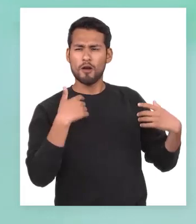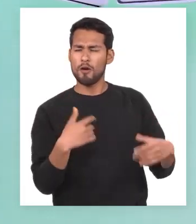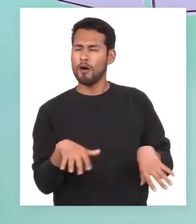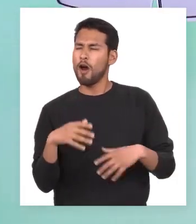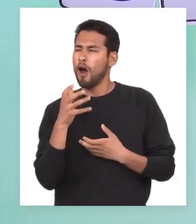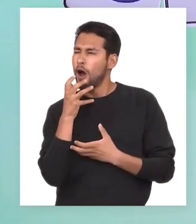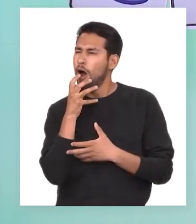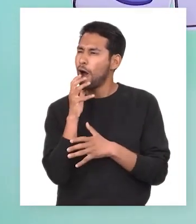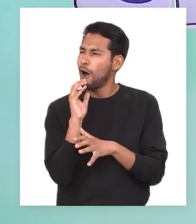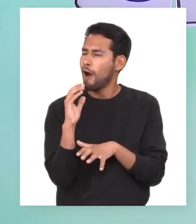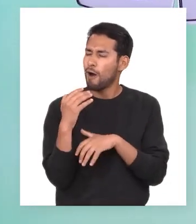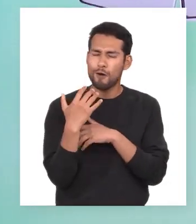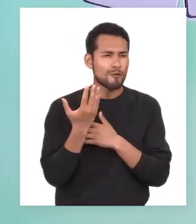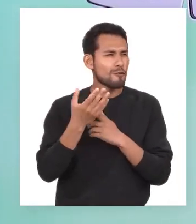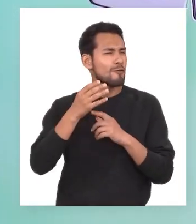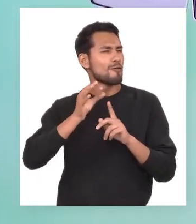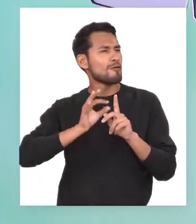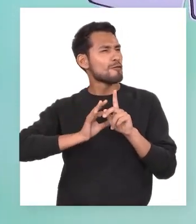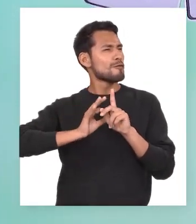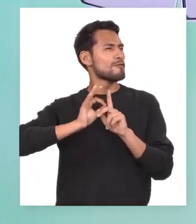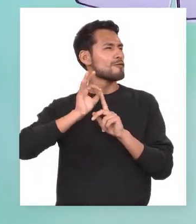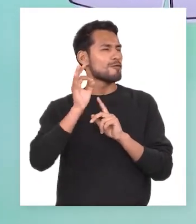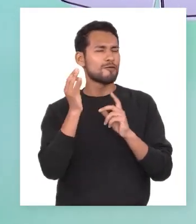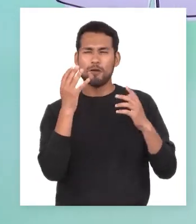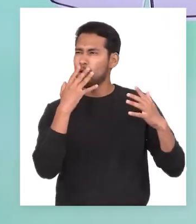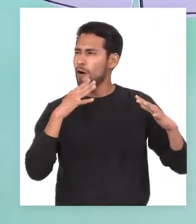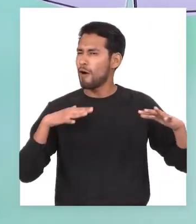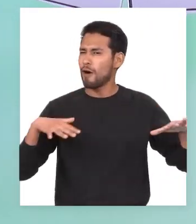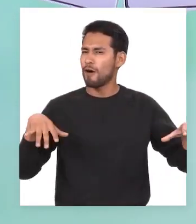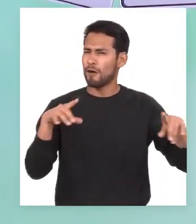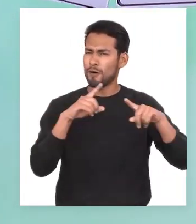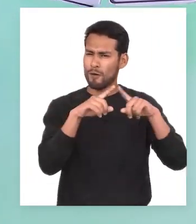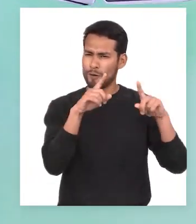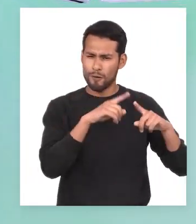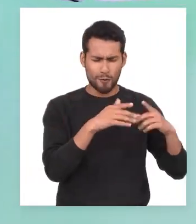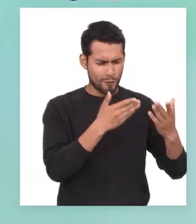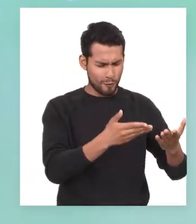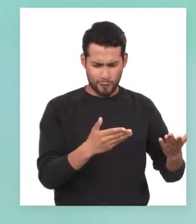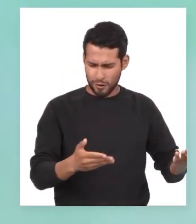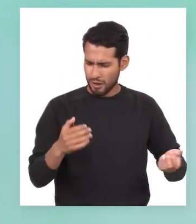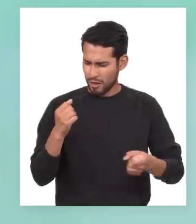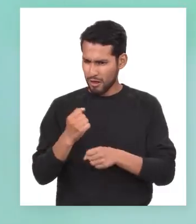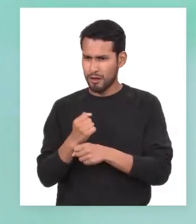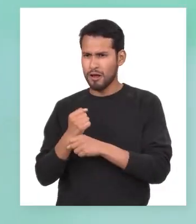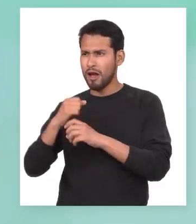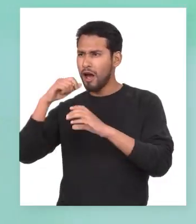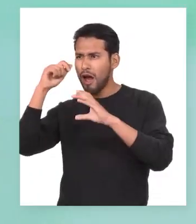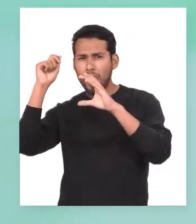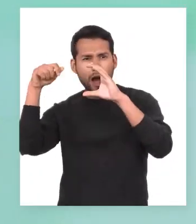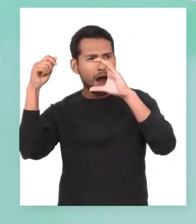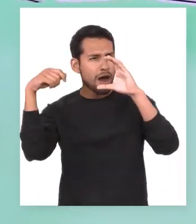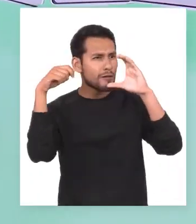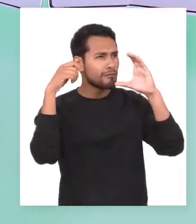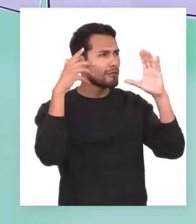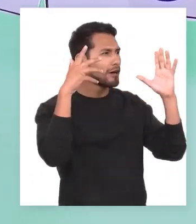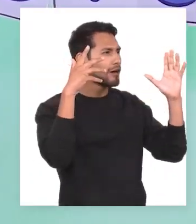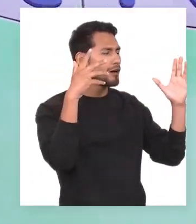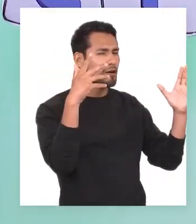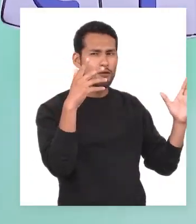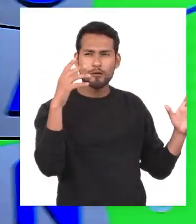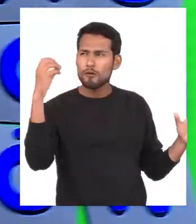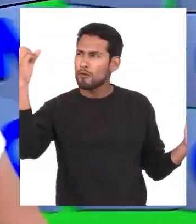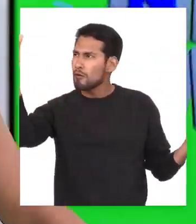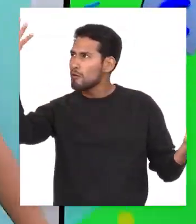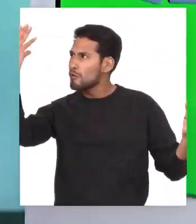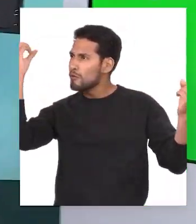temperatura en el ambiente Hay diferentes instrumentos de trabajo Como cámaras O tachos de